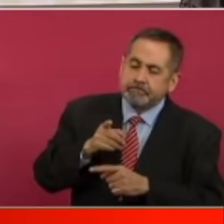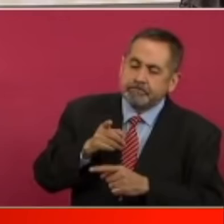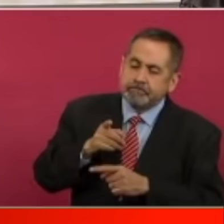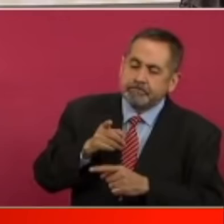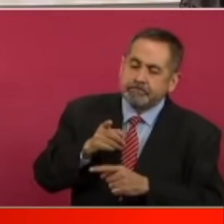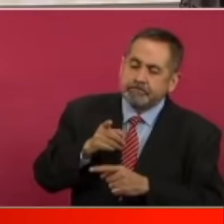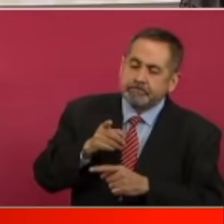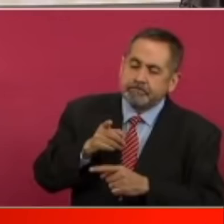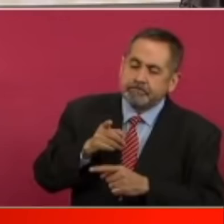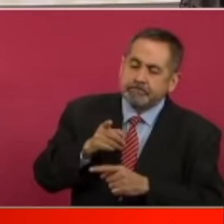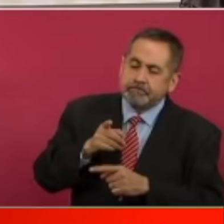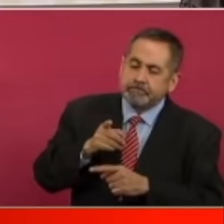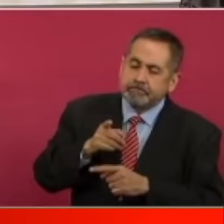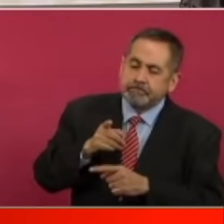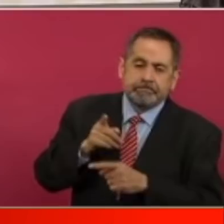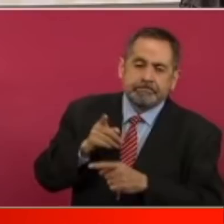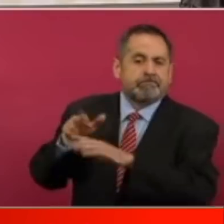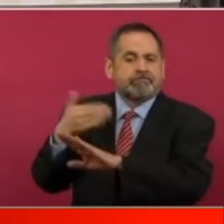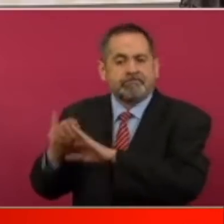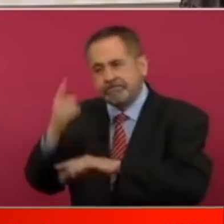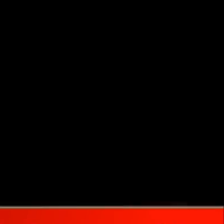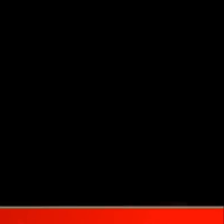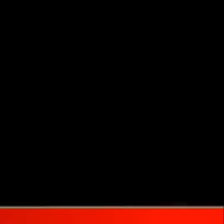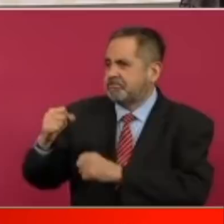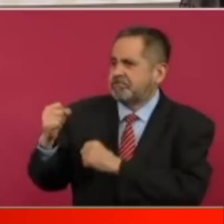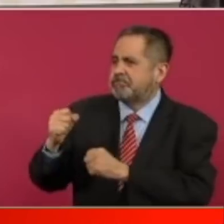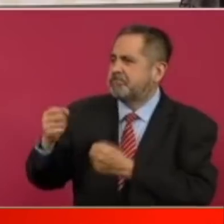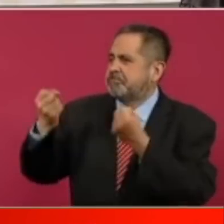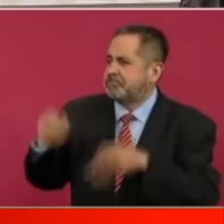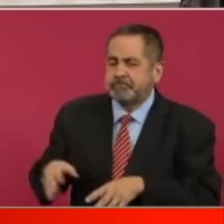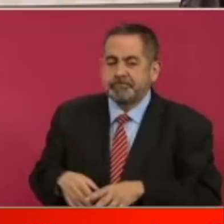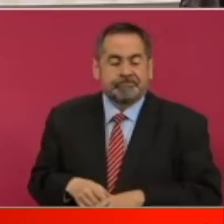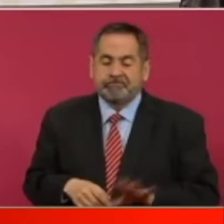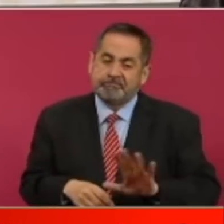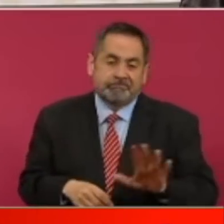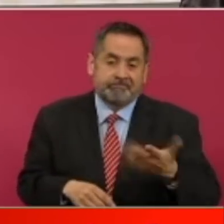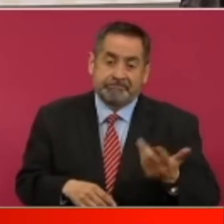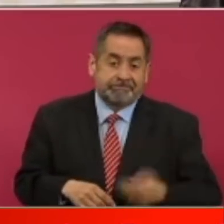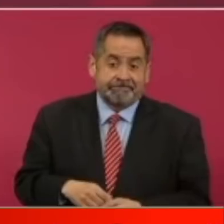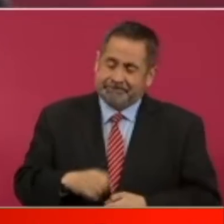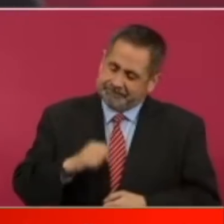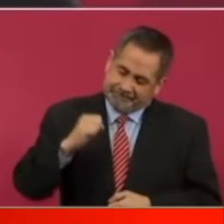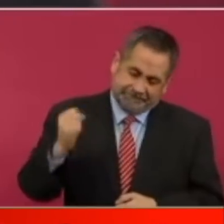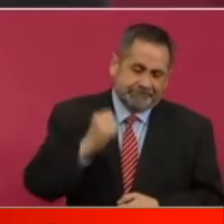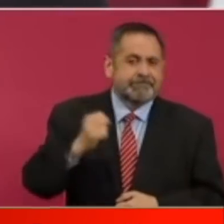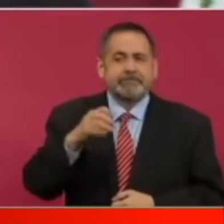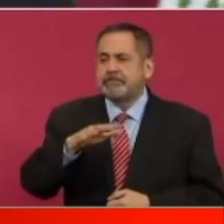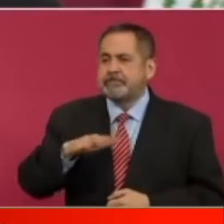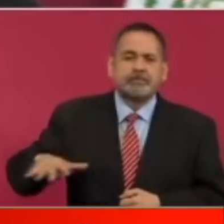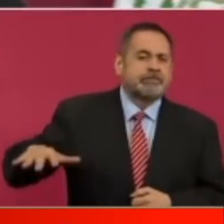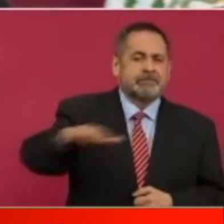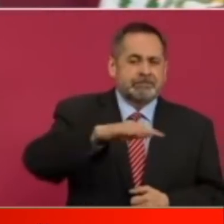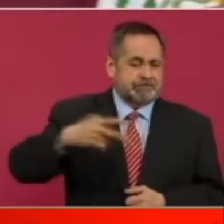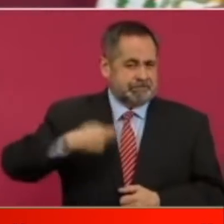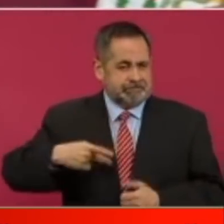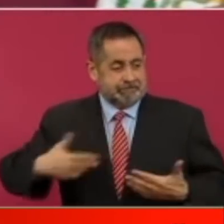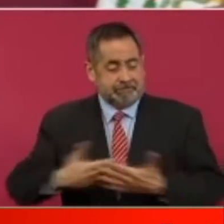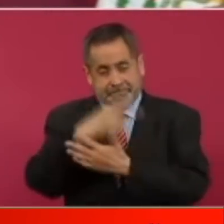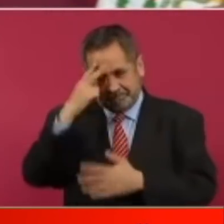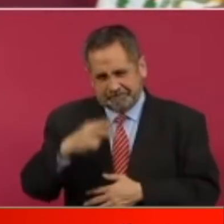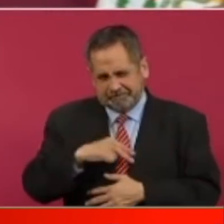Metropolitana veamos el video el gobierno afortunadamente el pueblo de México es mucha pieza